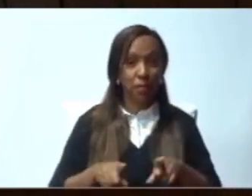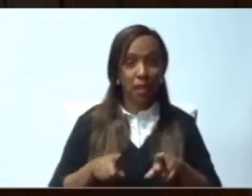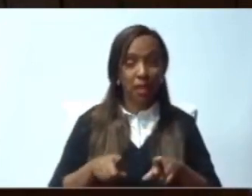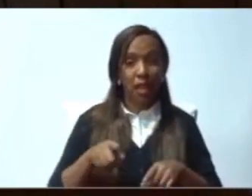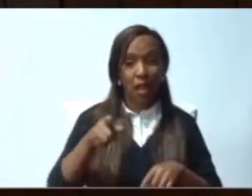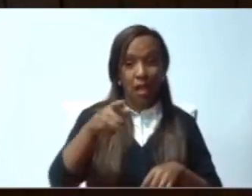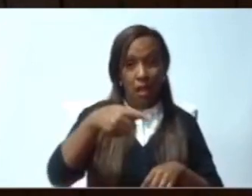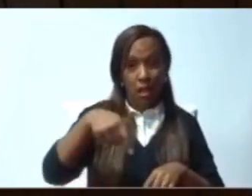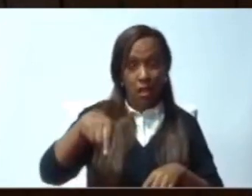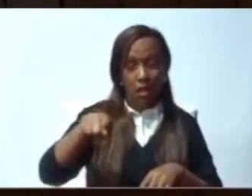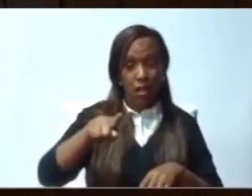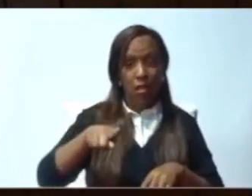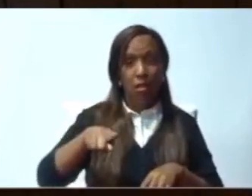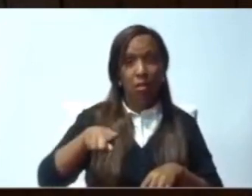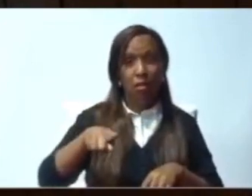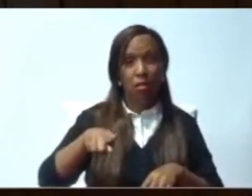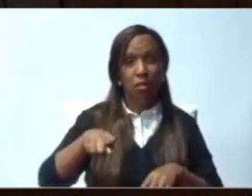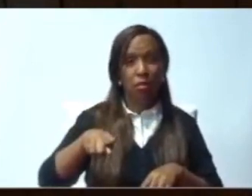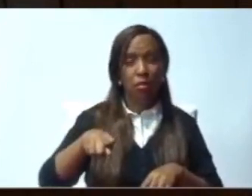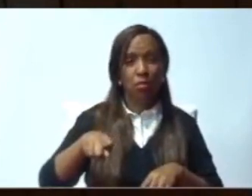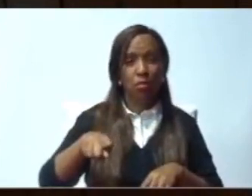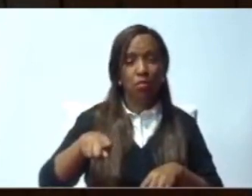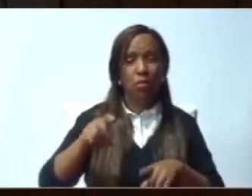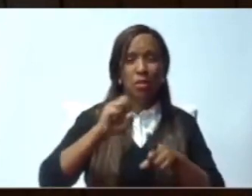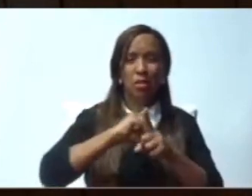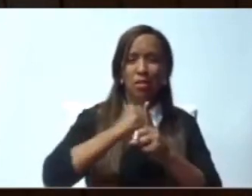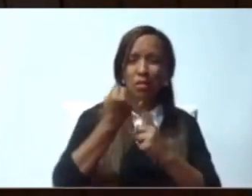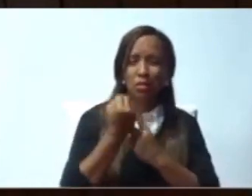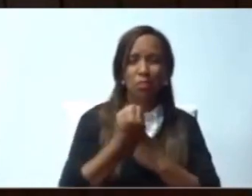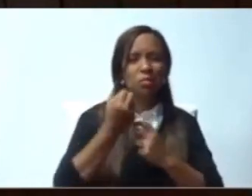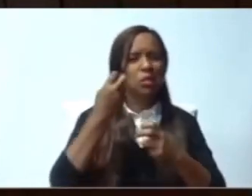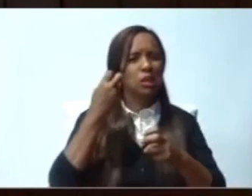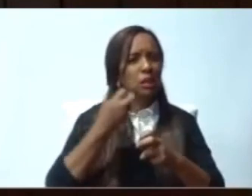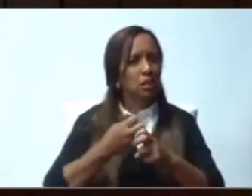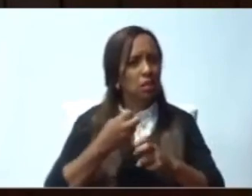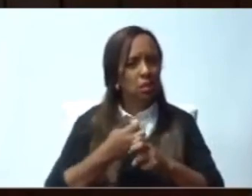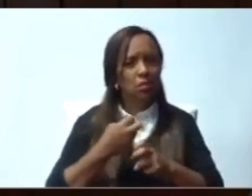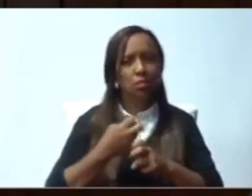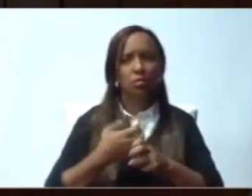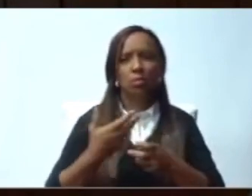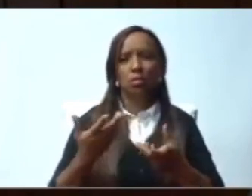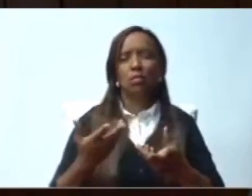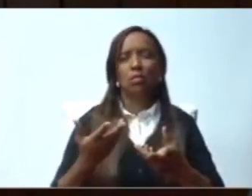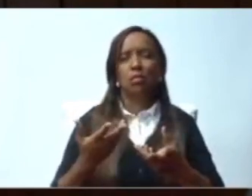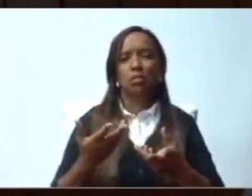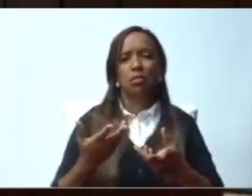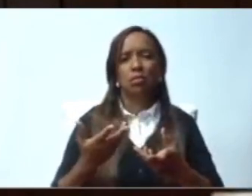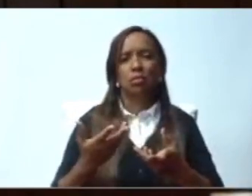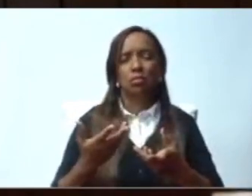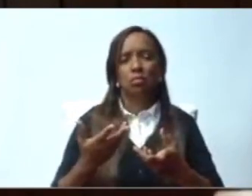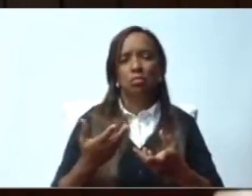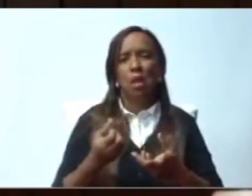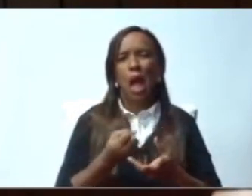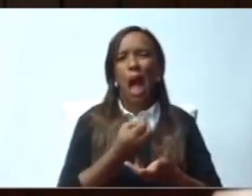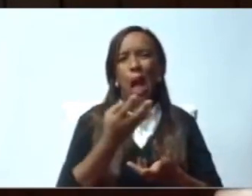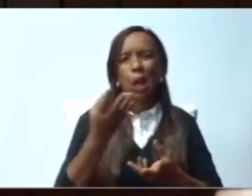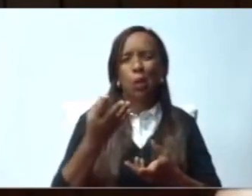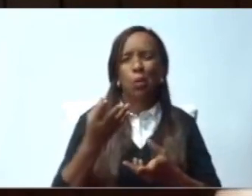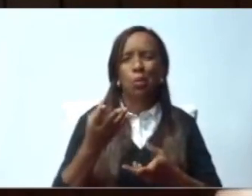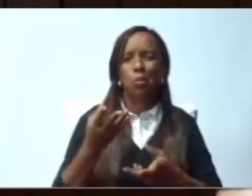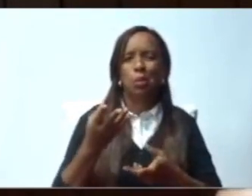culturales diferentes a la nuestra, de enfrentar en algunos casos hasta las